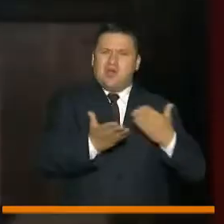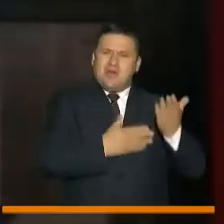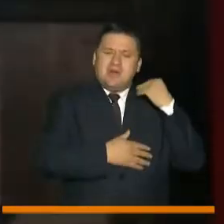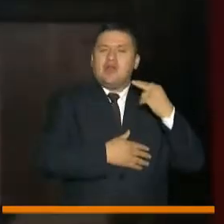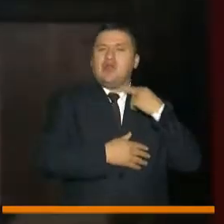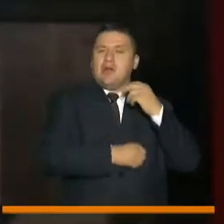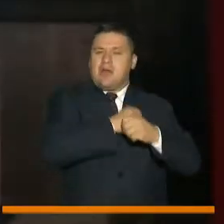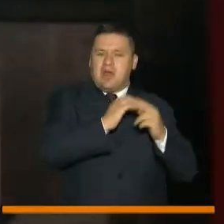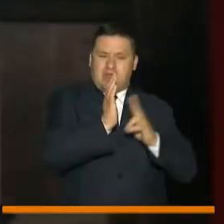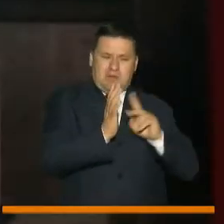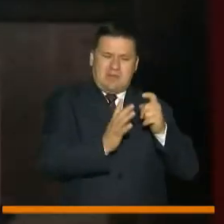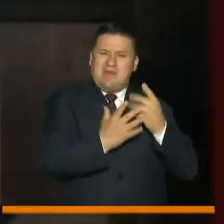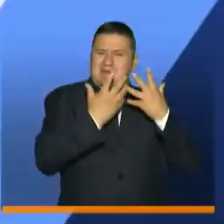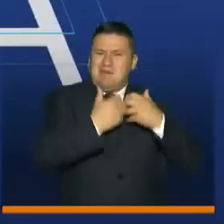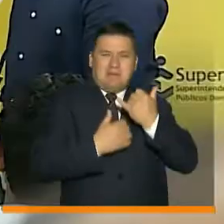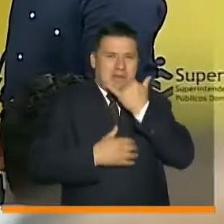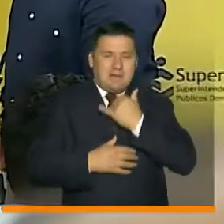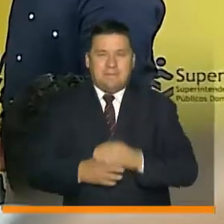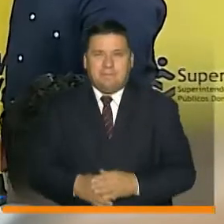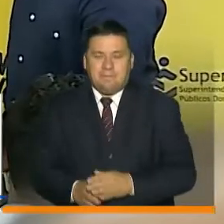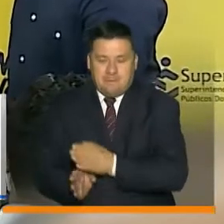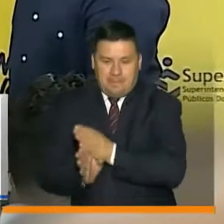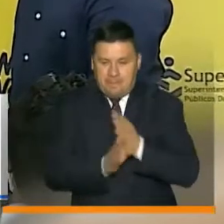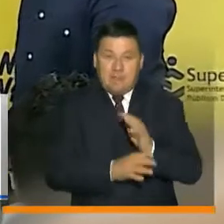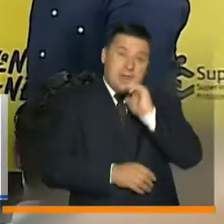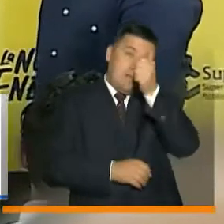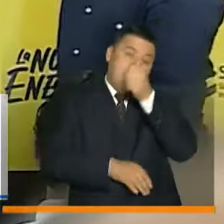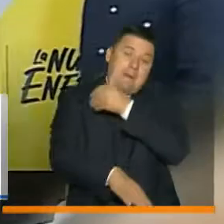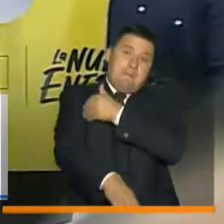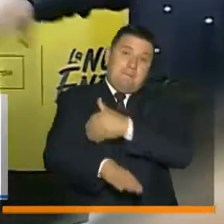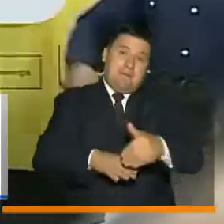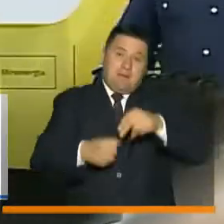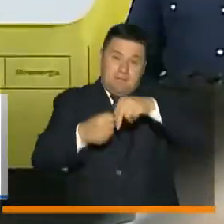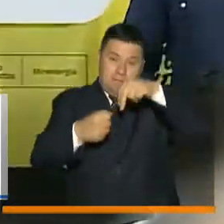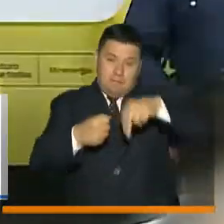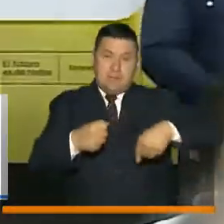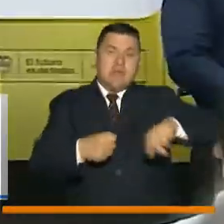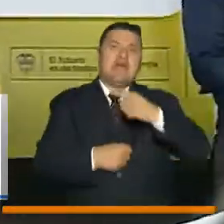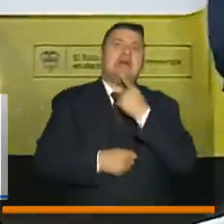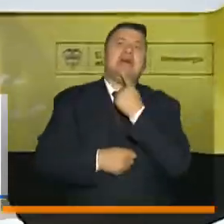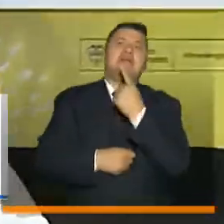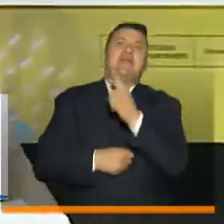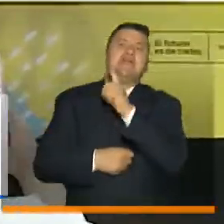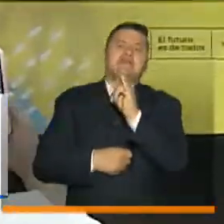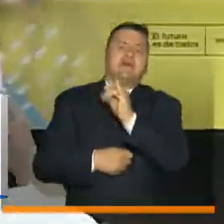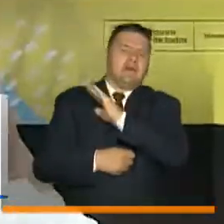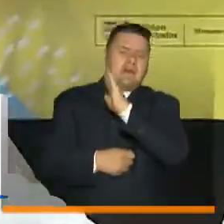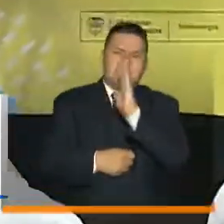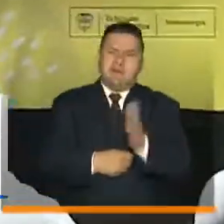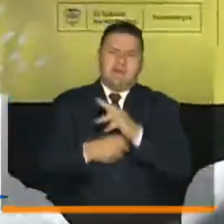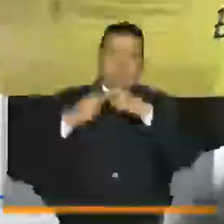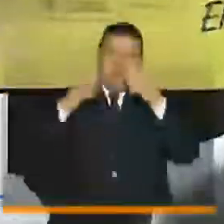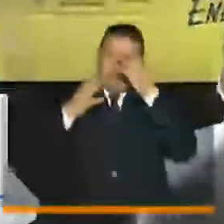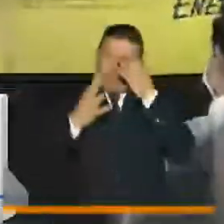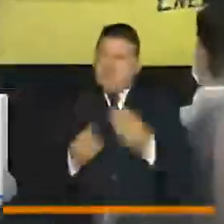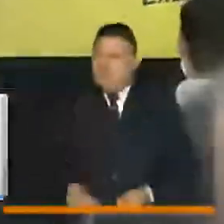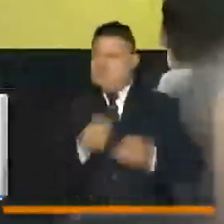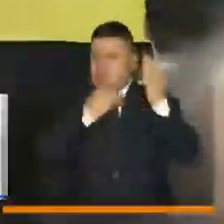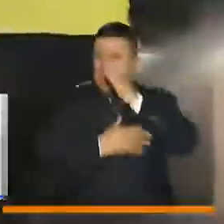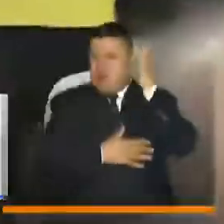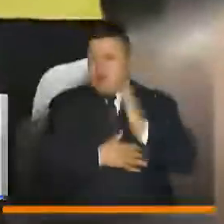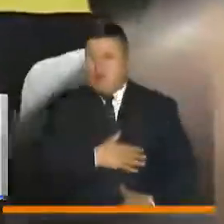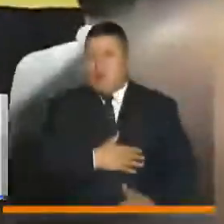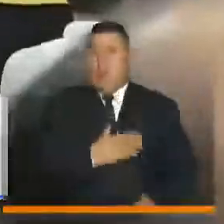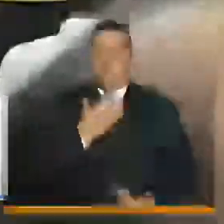noviembre de 2016. 10 millones de habitantes le dijeron hasta nunca a Electricaribe y